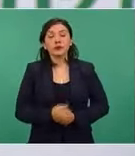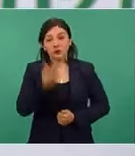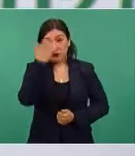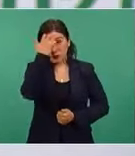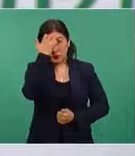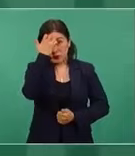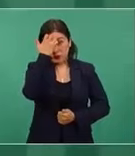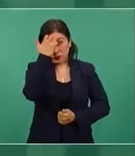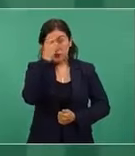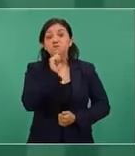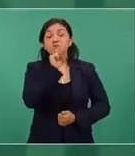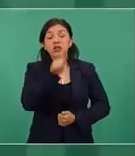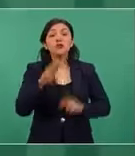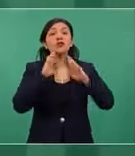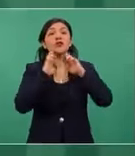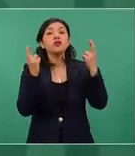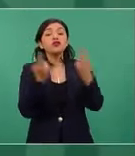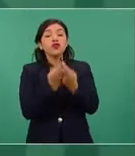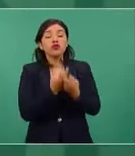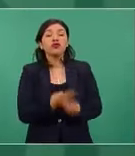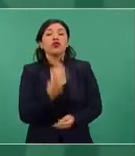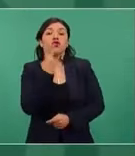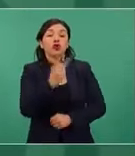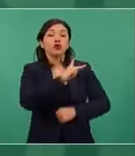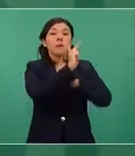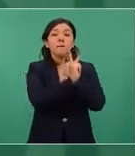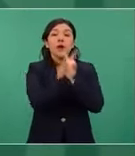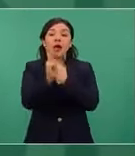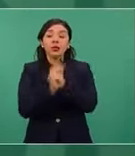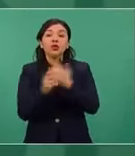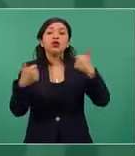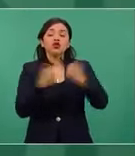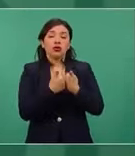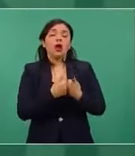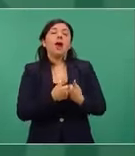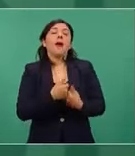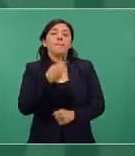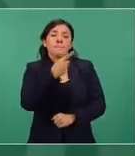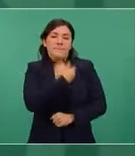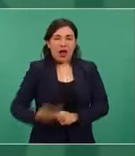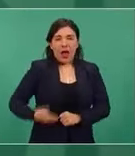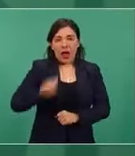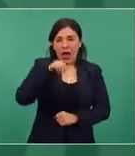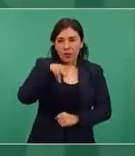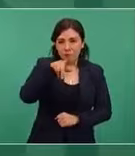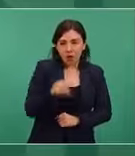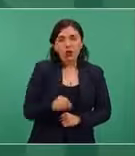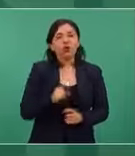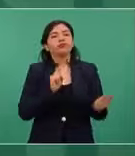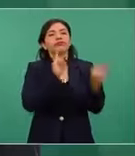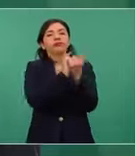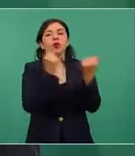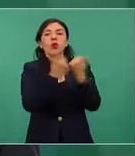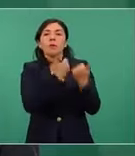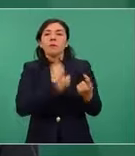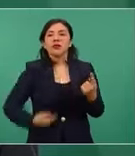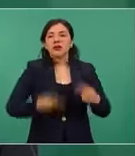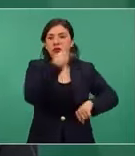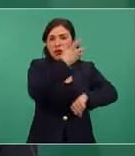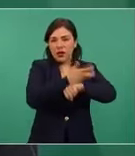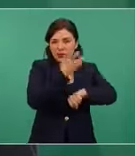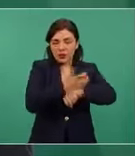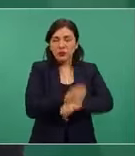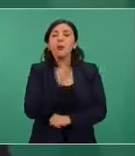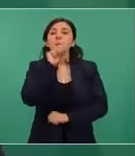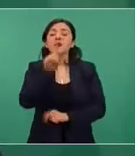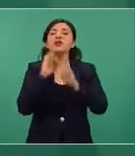Tendremos reunión bilateral entre el presidente López Obrador y el presidente Biden y tendremos reunión bilateral con el López